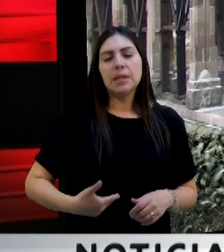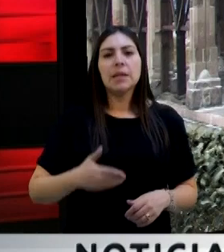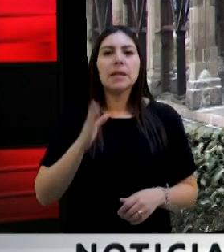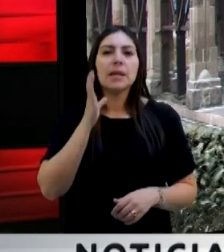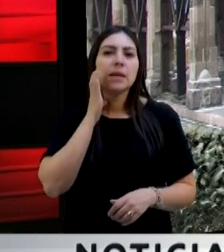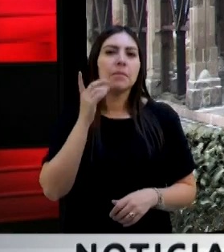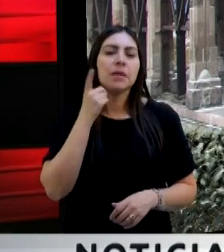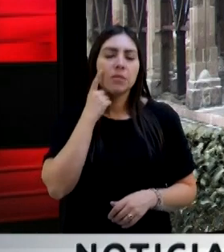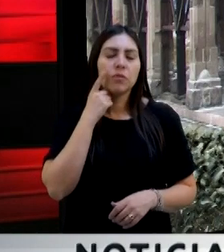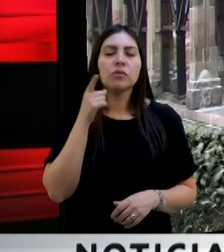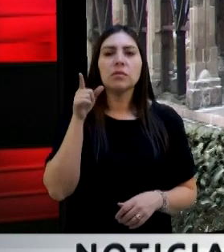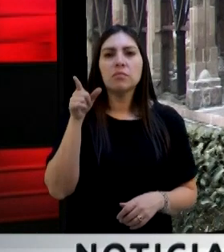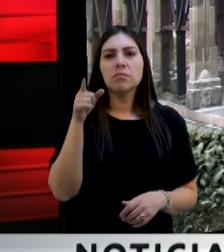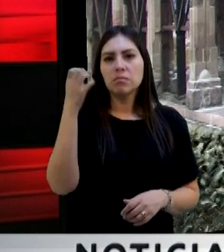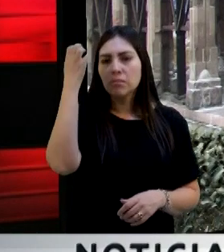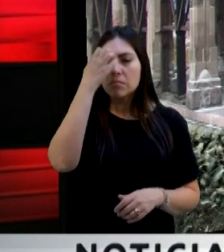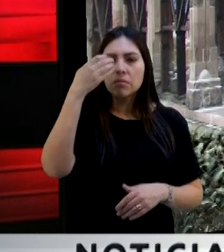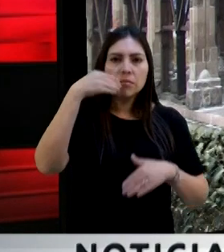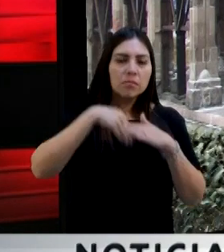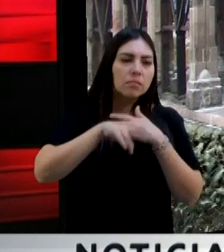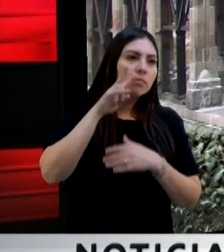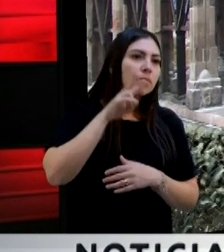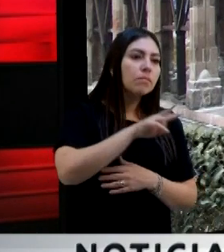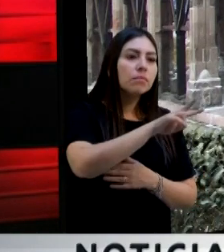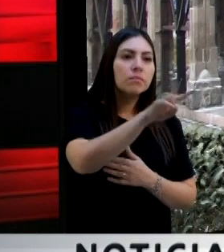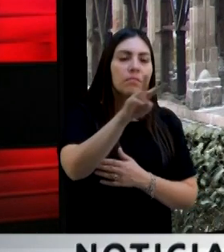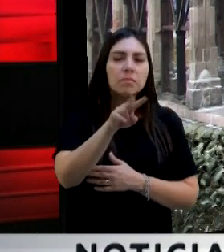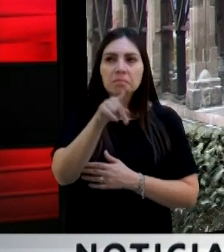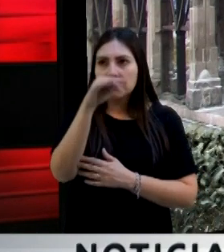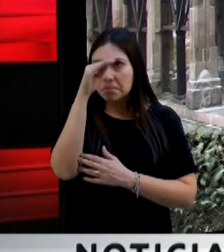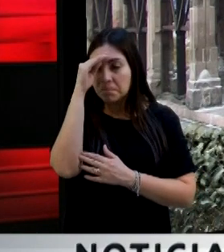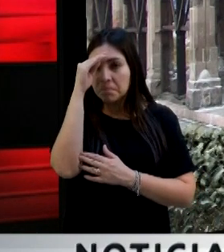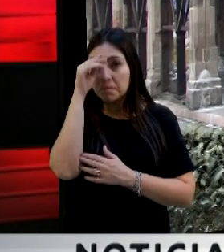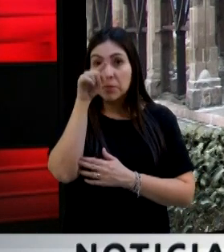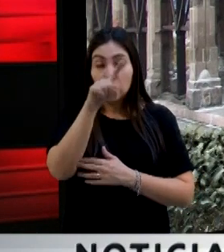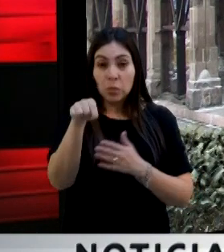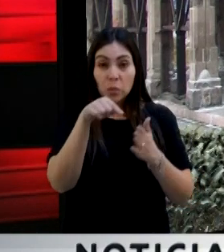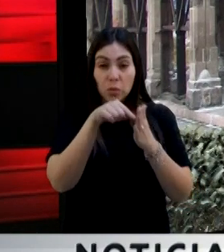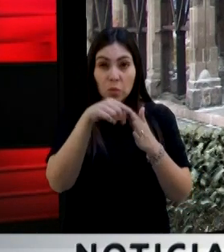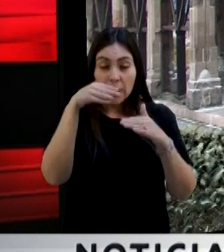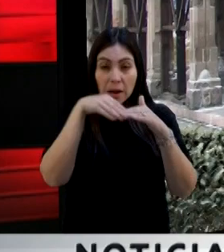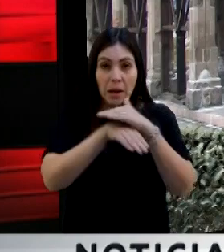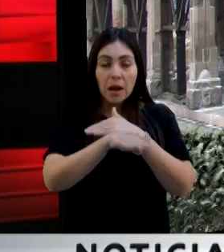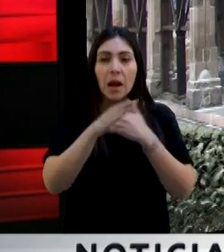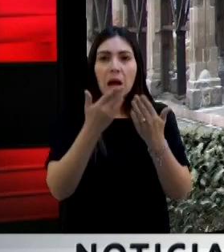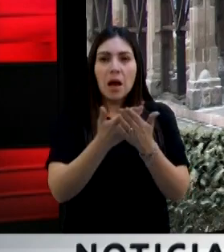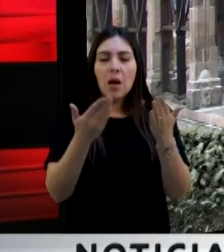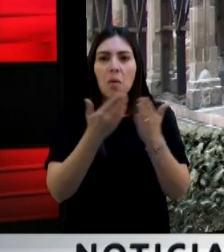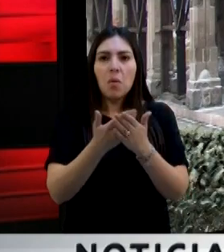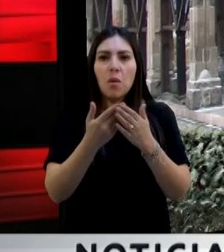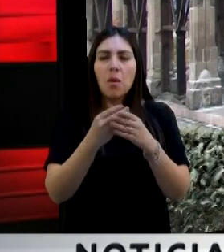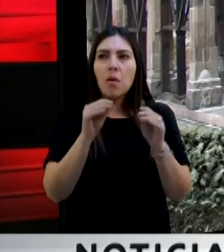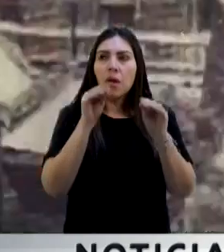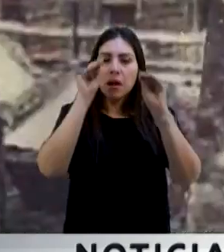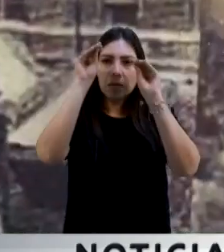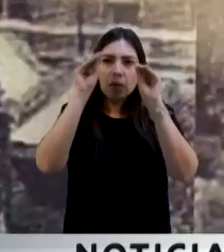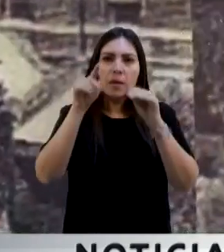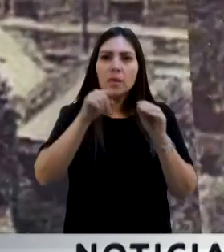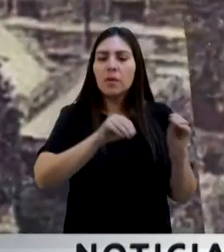Diputados donde se espera que sea el repositorio del archivo histórico del Palacio Legislativo de San Lázaro. Vamos con todos los detalles.